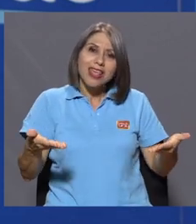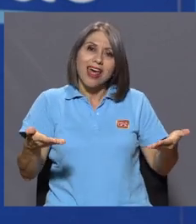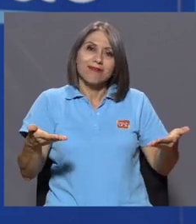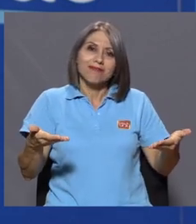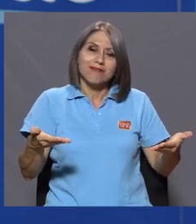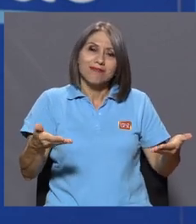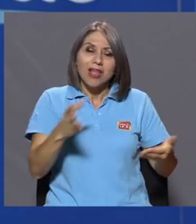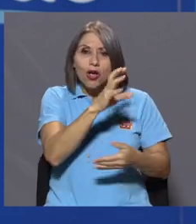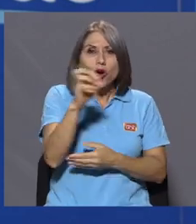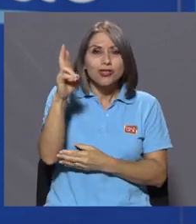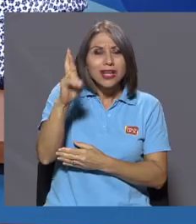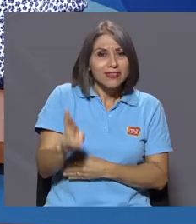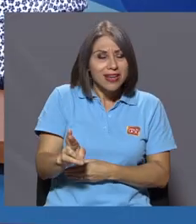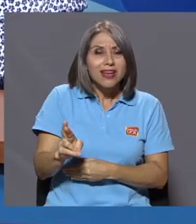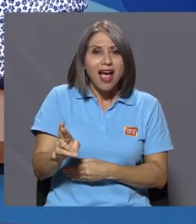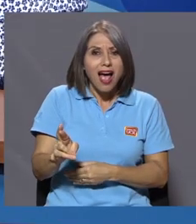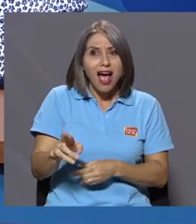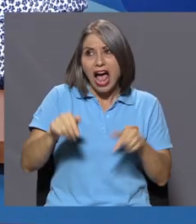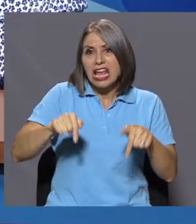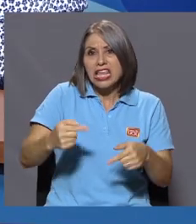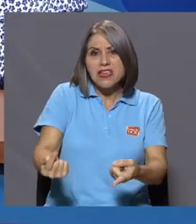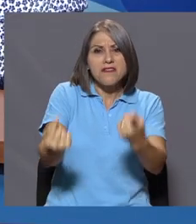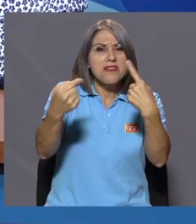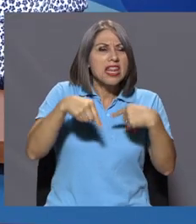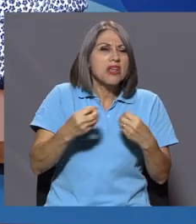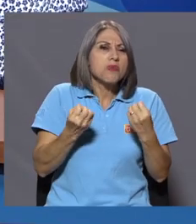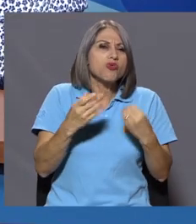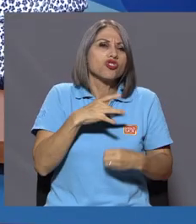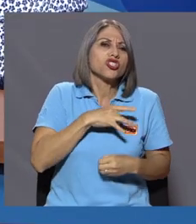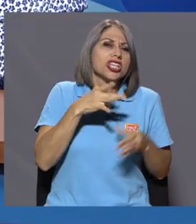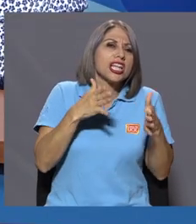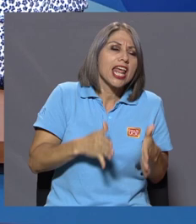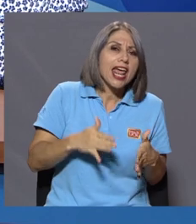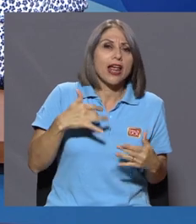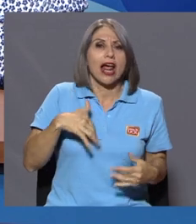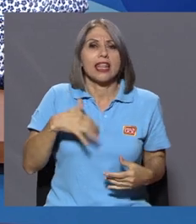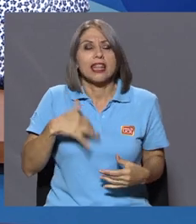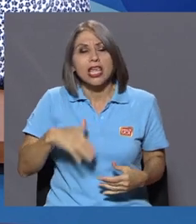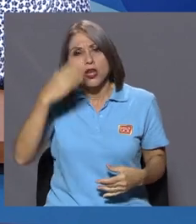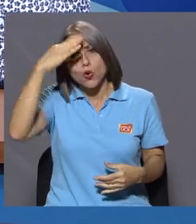sido la acogida para muchos chilenos, argentinos, cubanos,